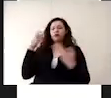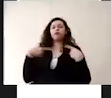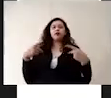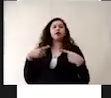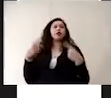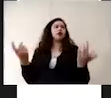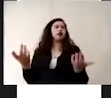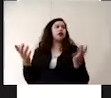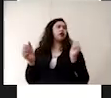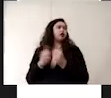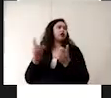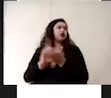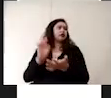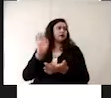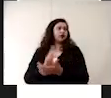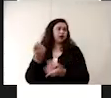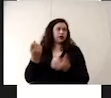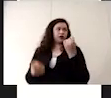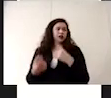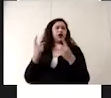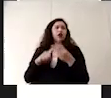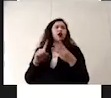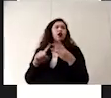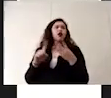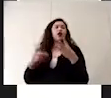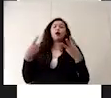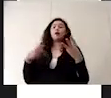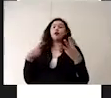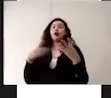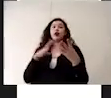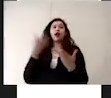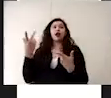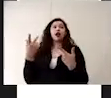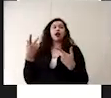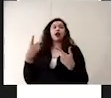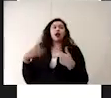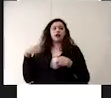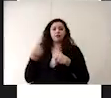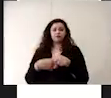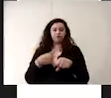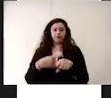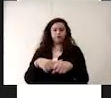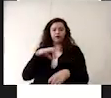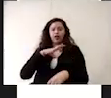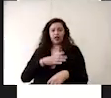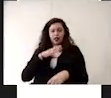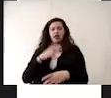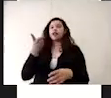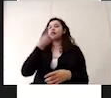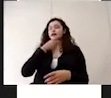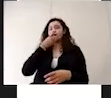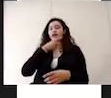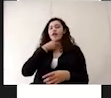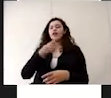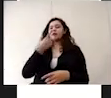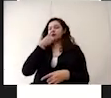algún tipo de discapacidad o personas que padezcan enfermedades crónicas como cáncer, diabetes, enfermedades